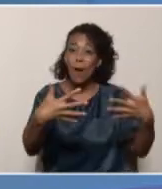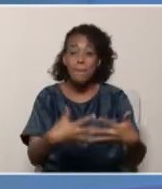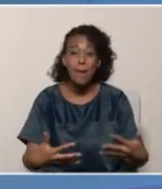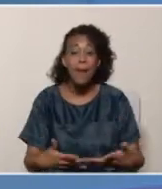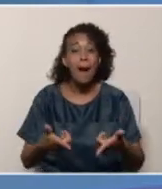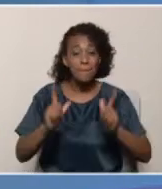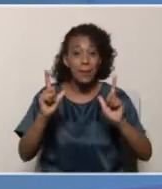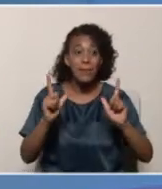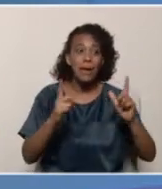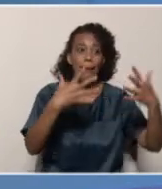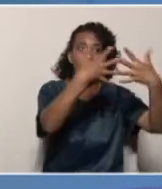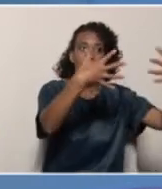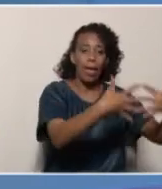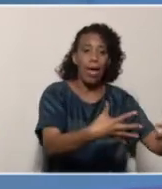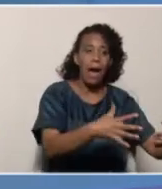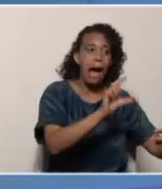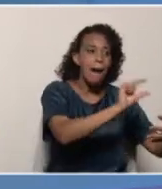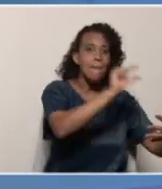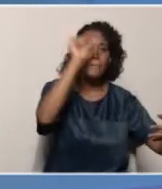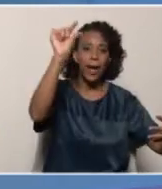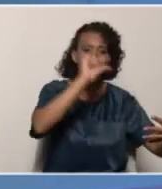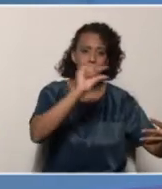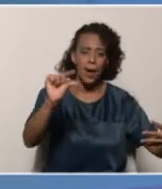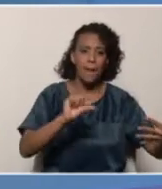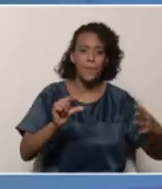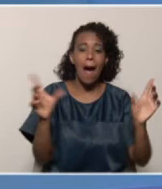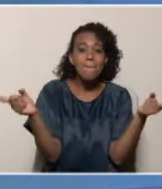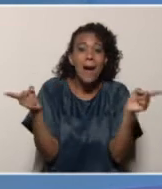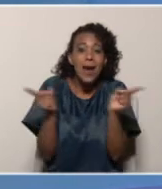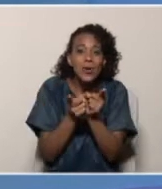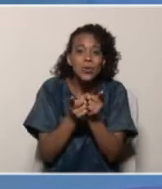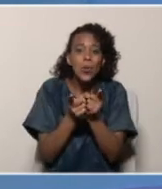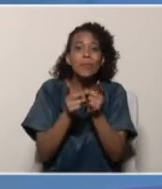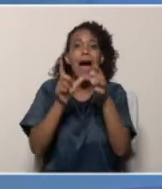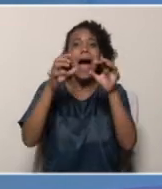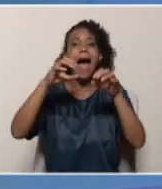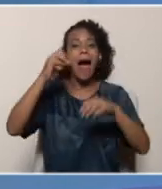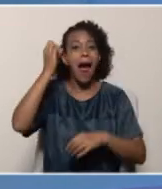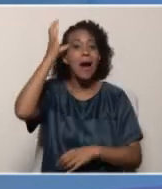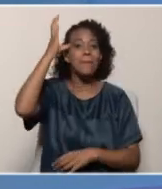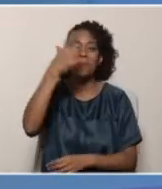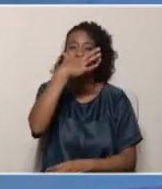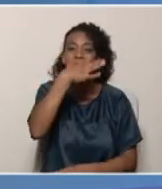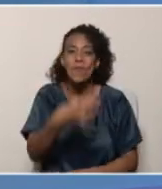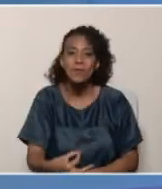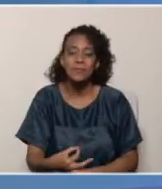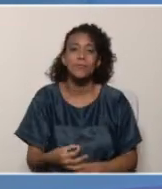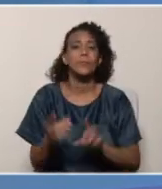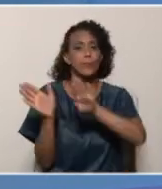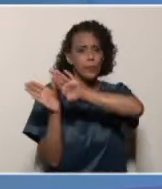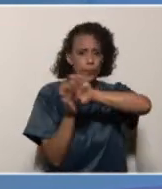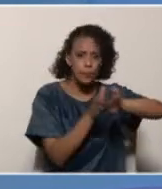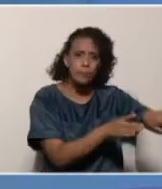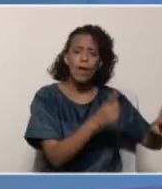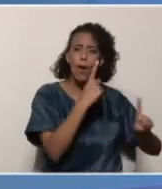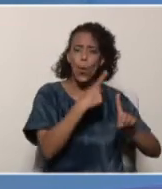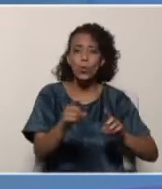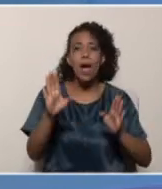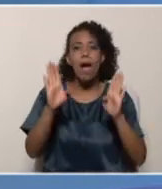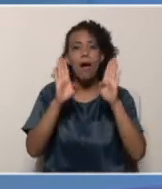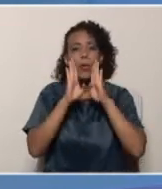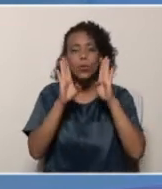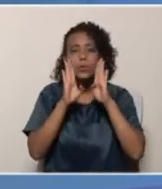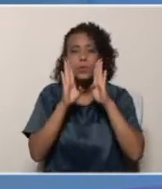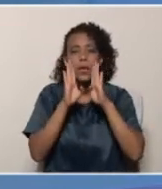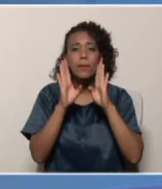permita más adelante, en consecuencia, apropiarse del conocimiento. Y, por otro lado, se recomienda